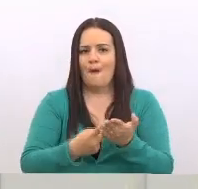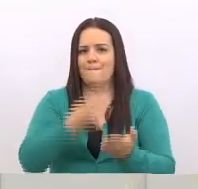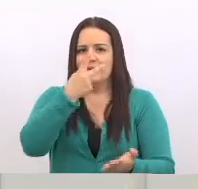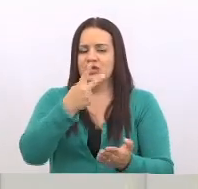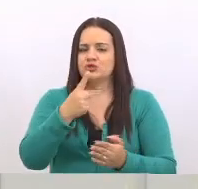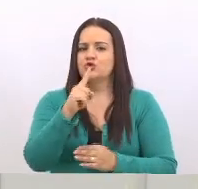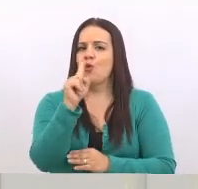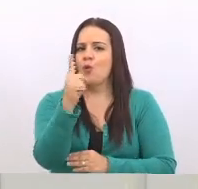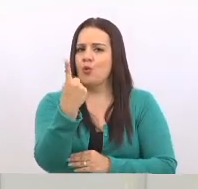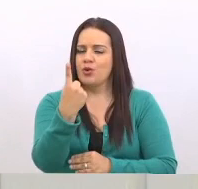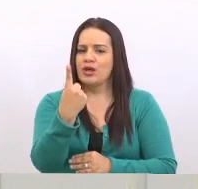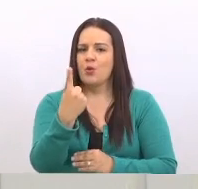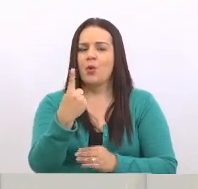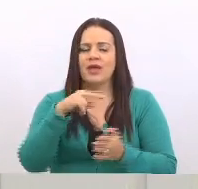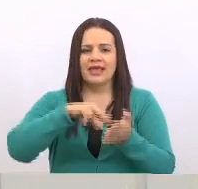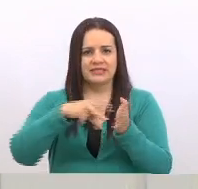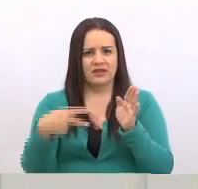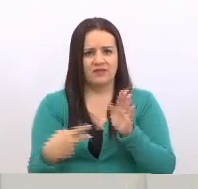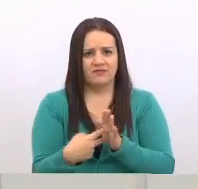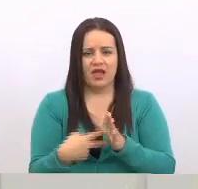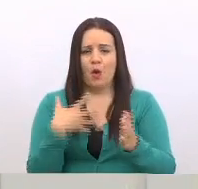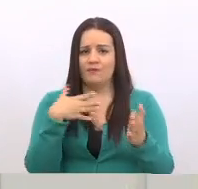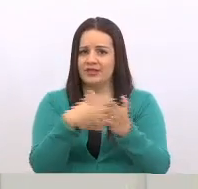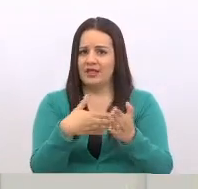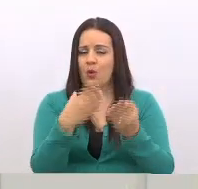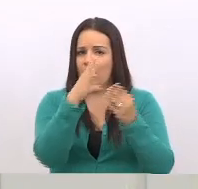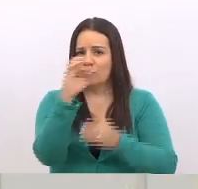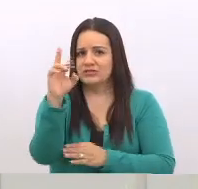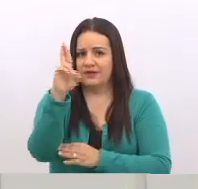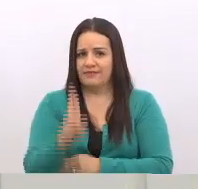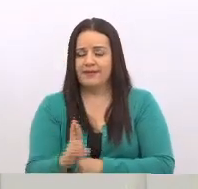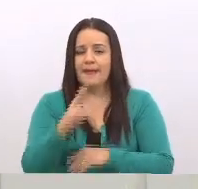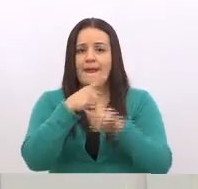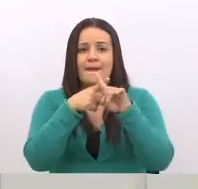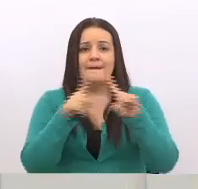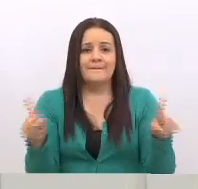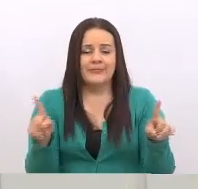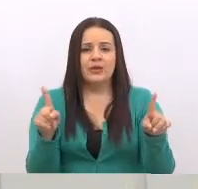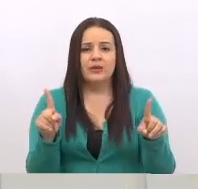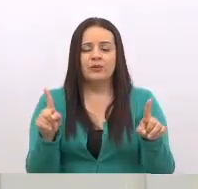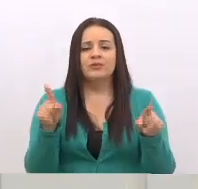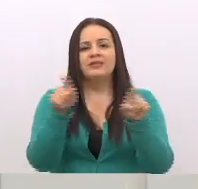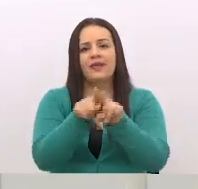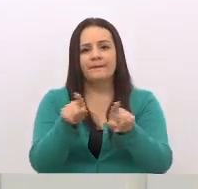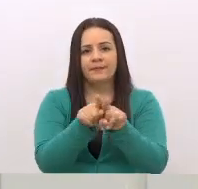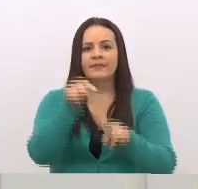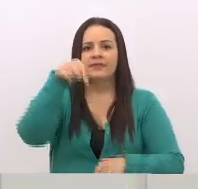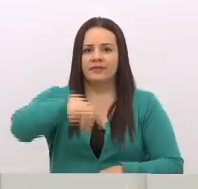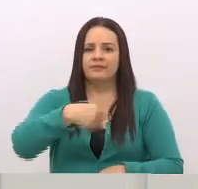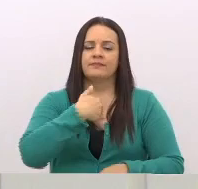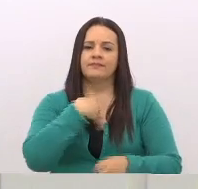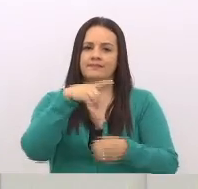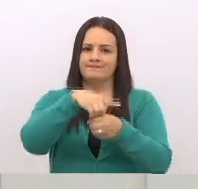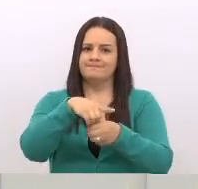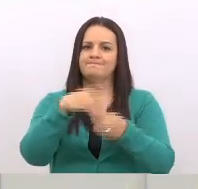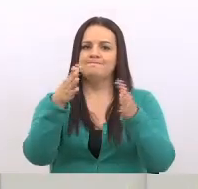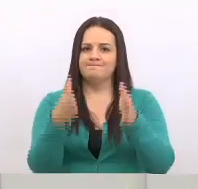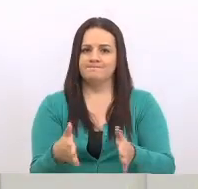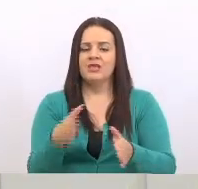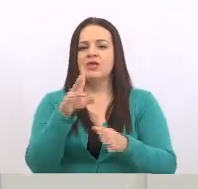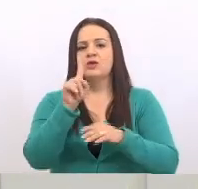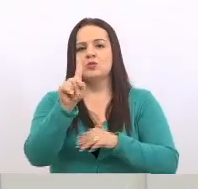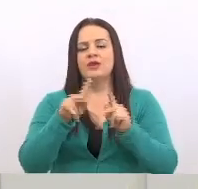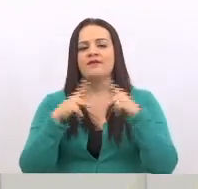ha significado para Costa Rica. Pero sobre todo, aquí tendrán un diputado, estoy seguro que una